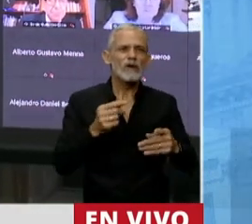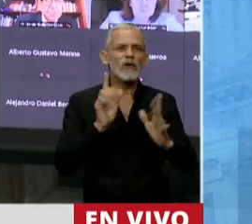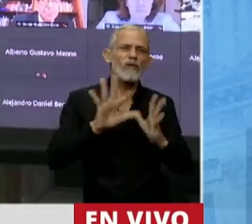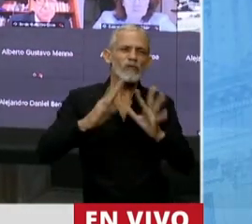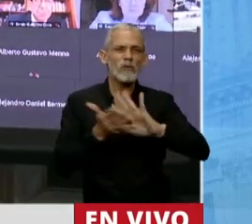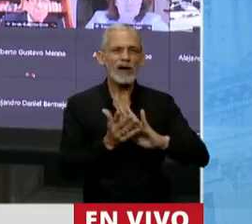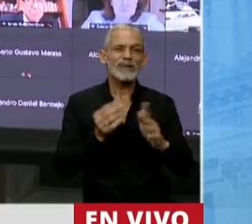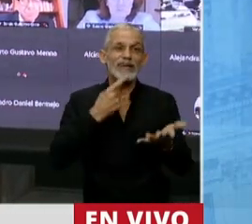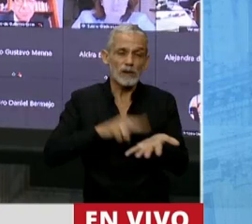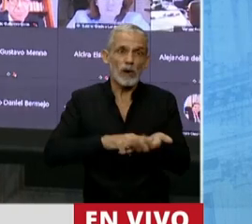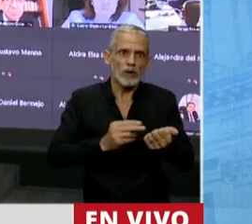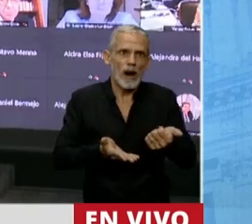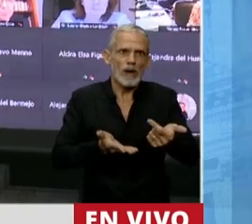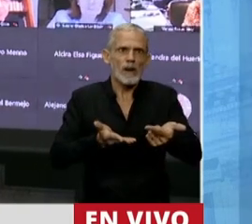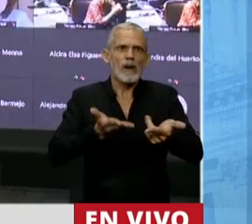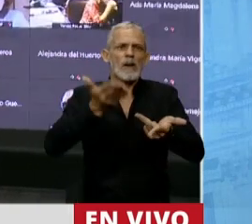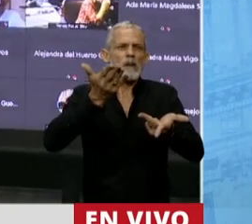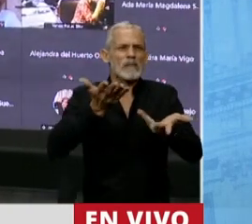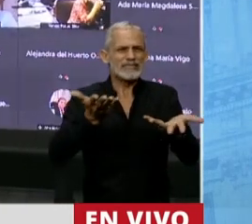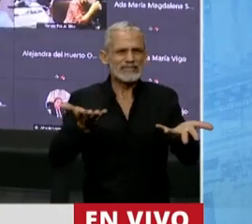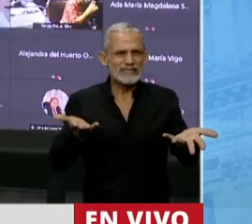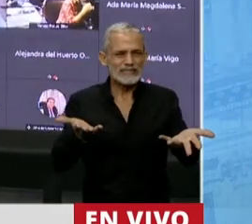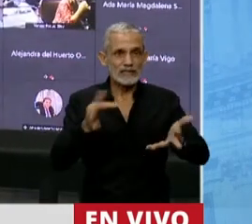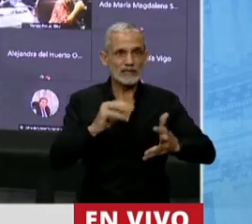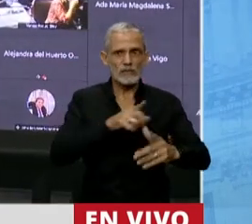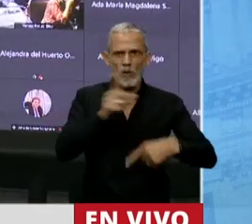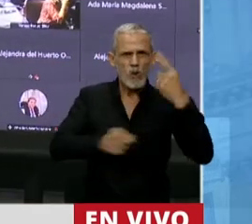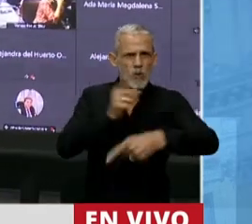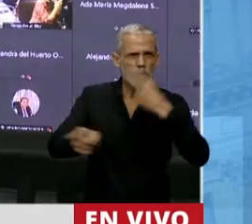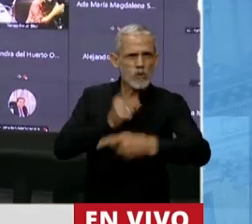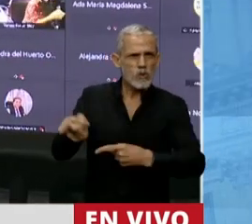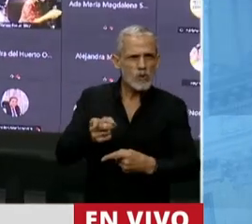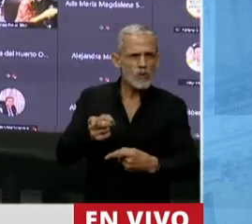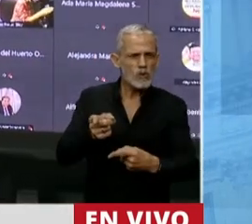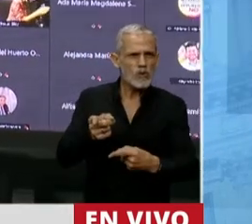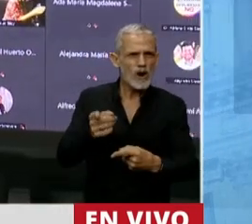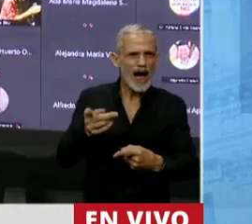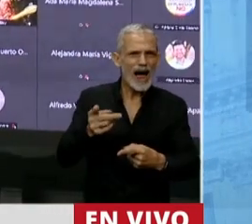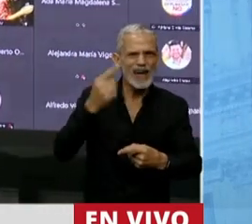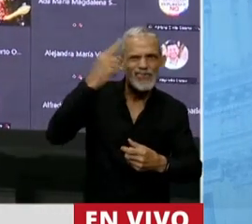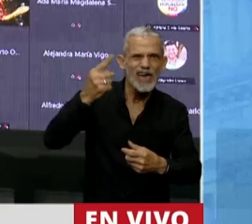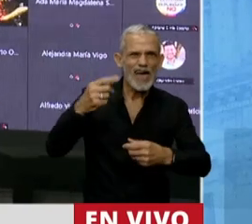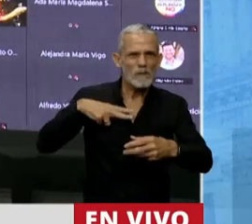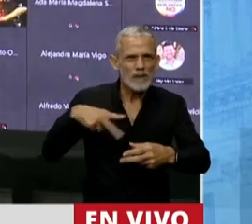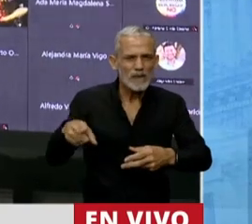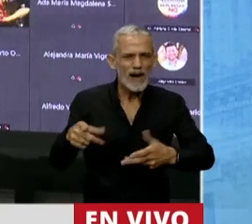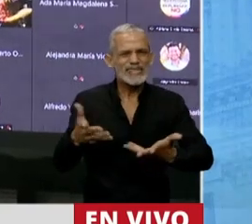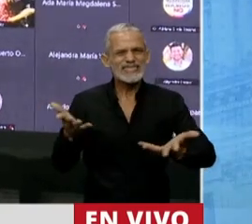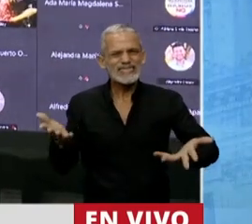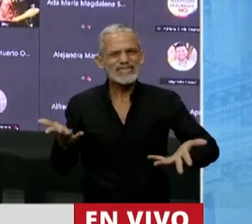niveles de impuestos cada vez más elevados y el ataque permanente a la iniciativa privada